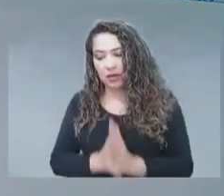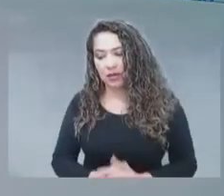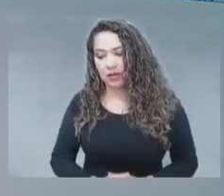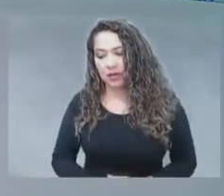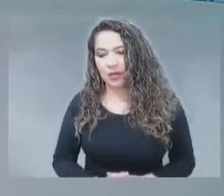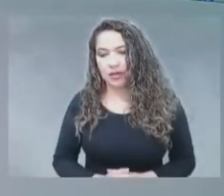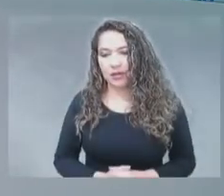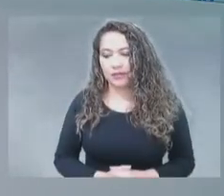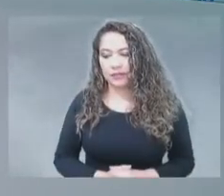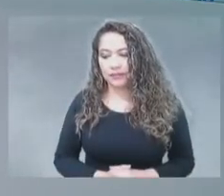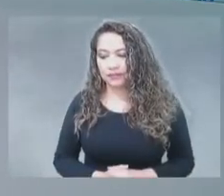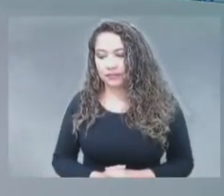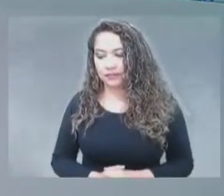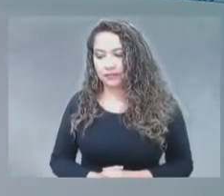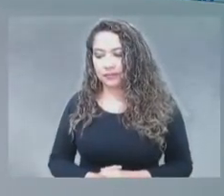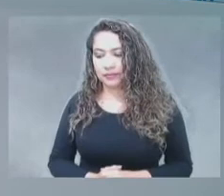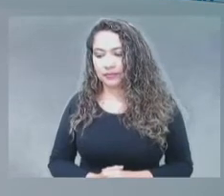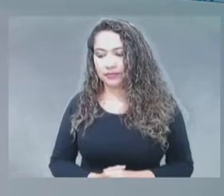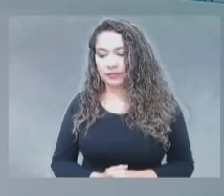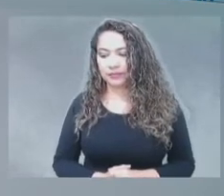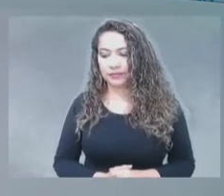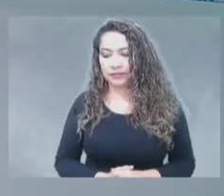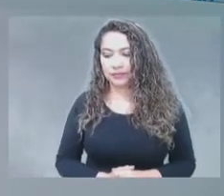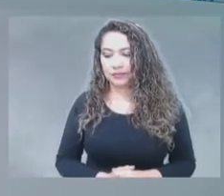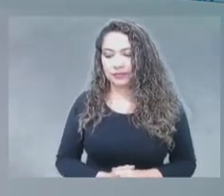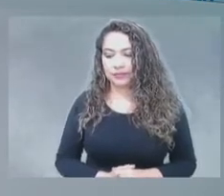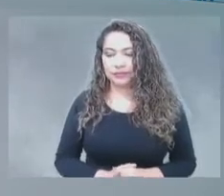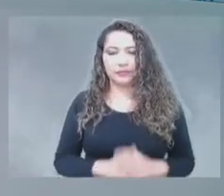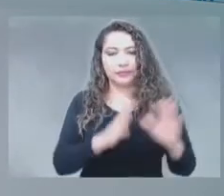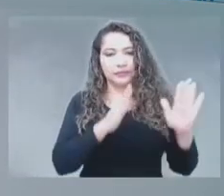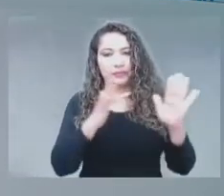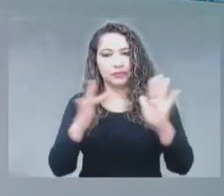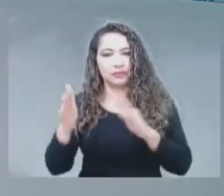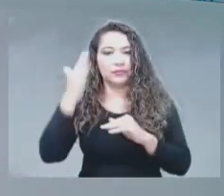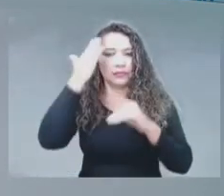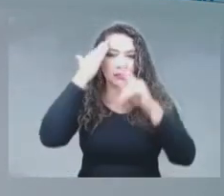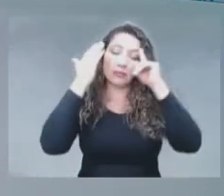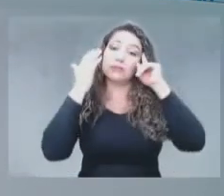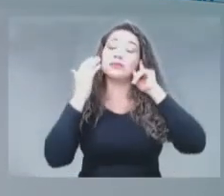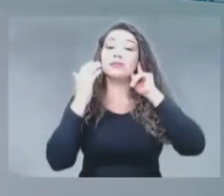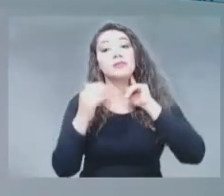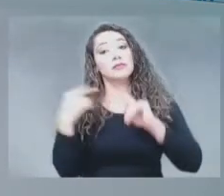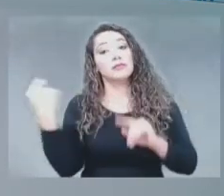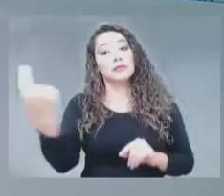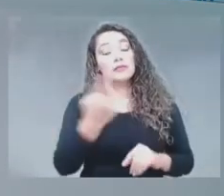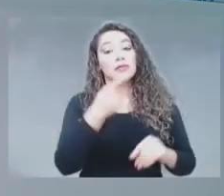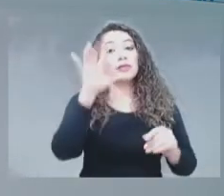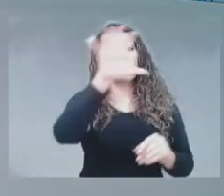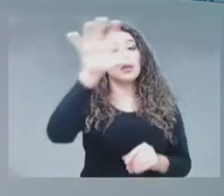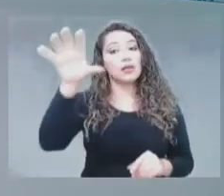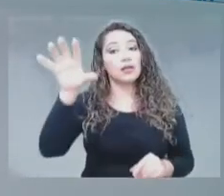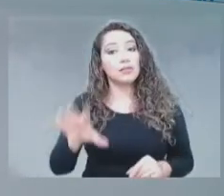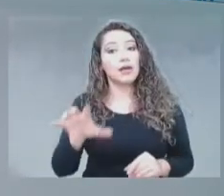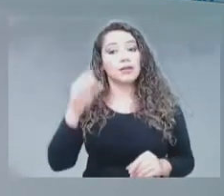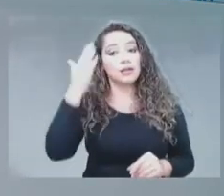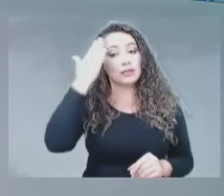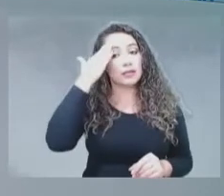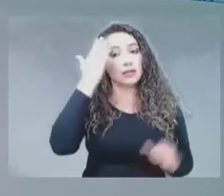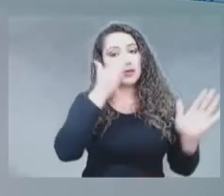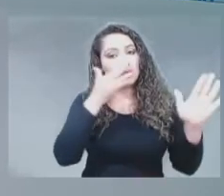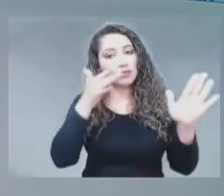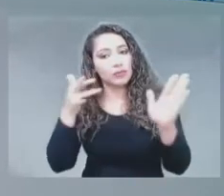que el país tenga más acceso a las TIC. Y de esta manera, nosotros, como vemos,